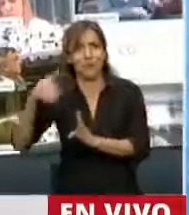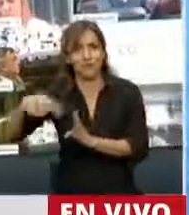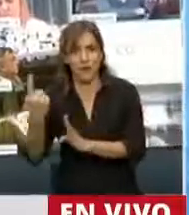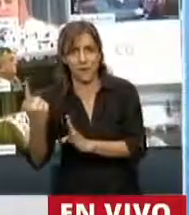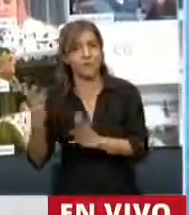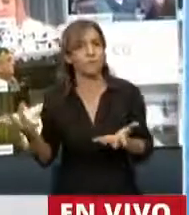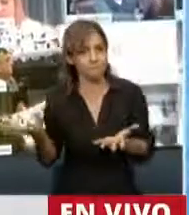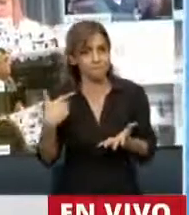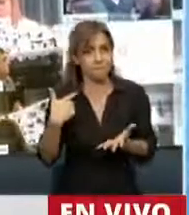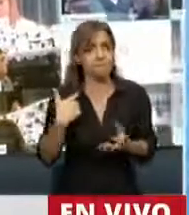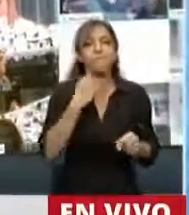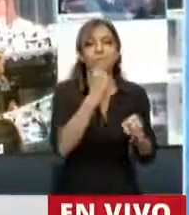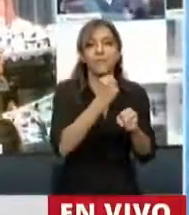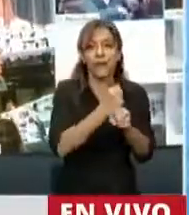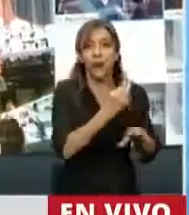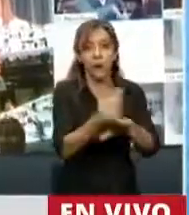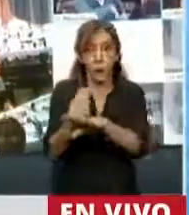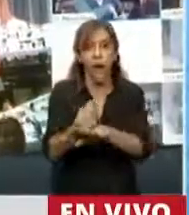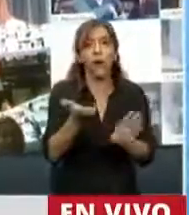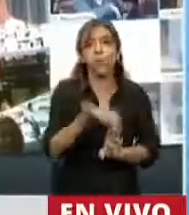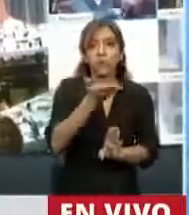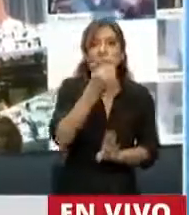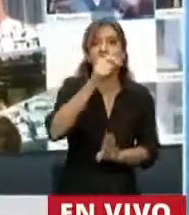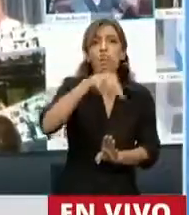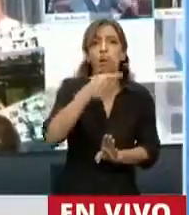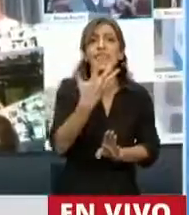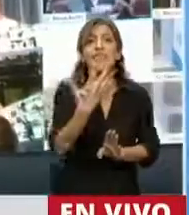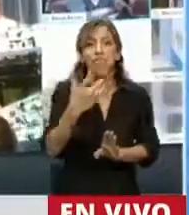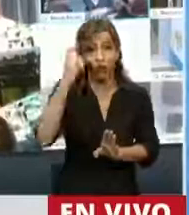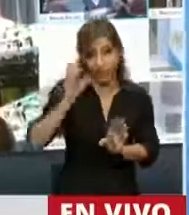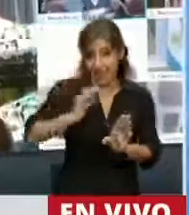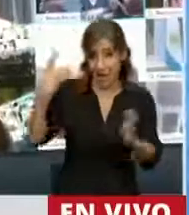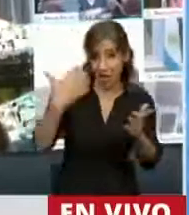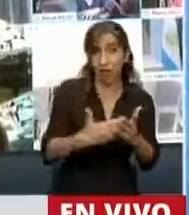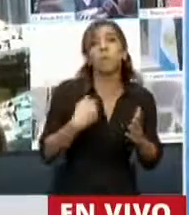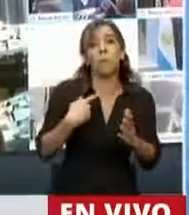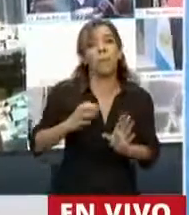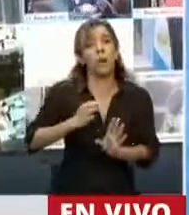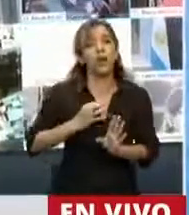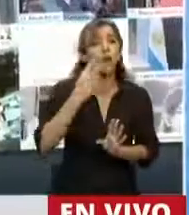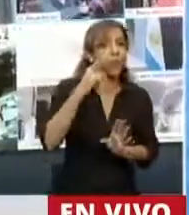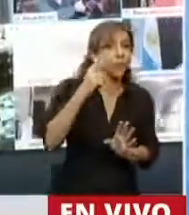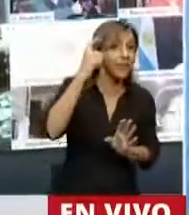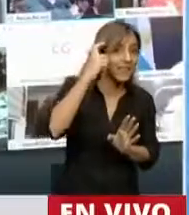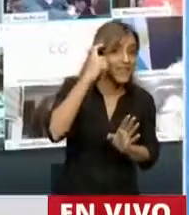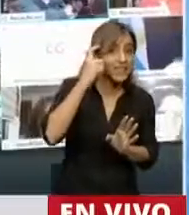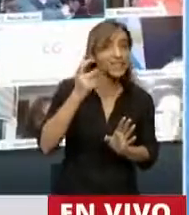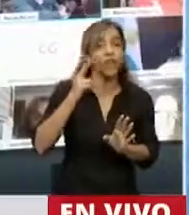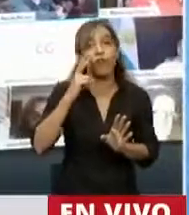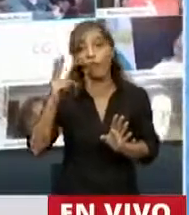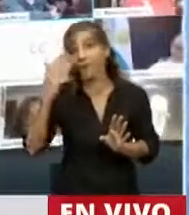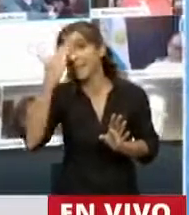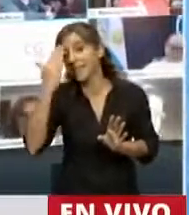privado creció solamente 6,5% en los últimos 10 años. Pero entre el 2010 y el 2015 creció 11